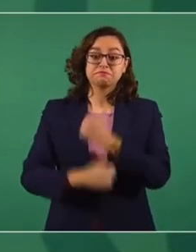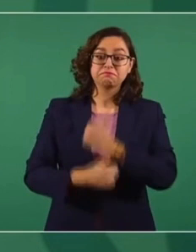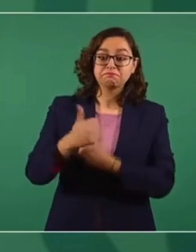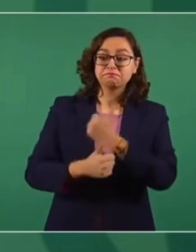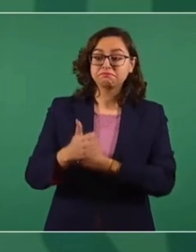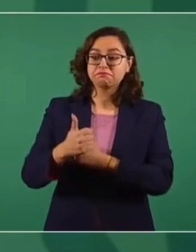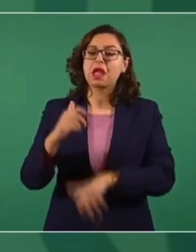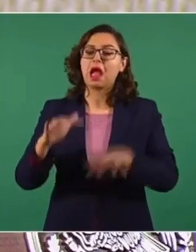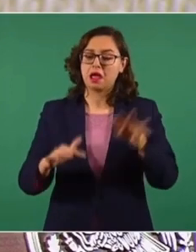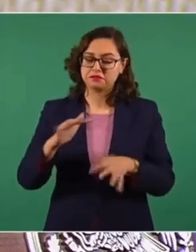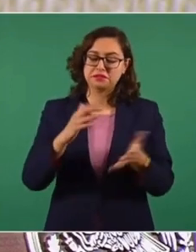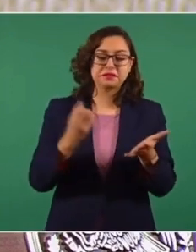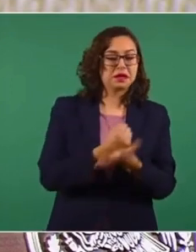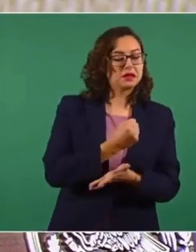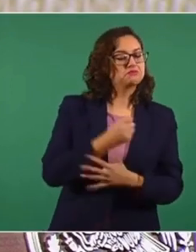gana, a veces no.